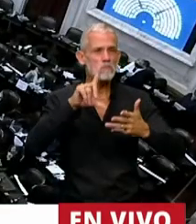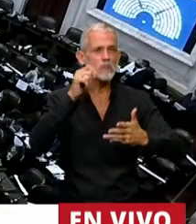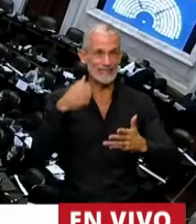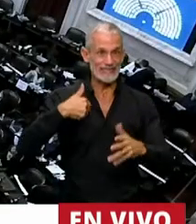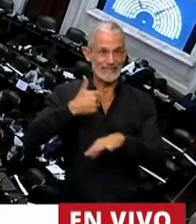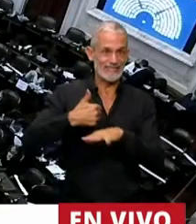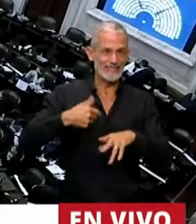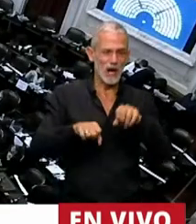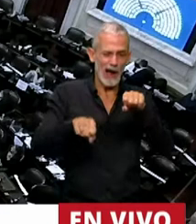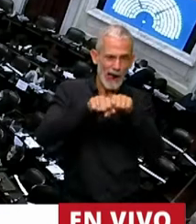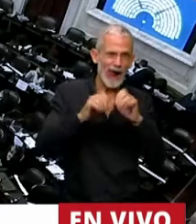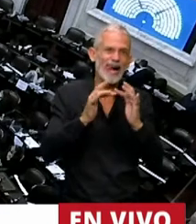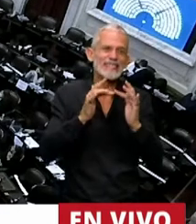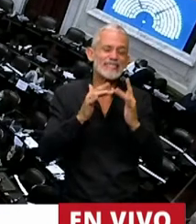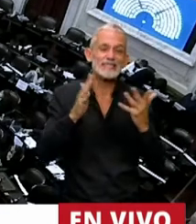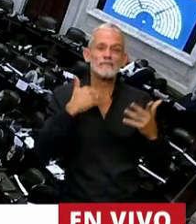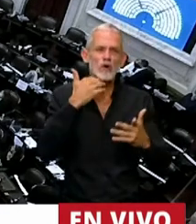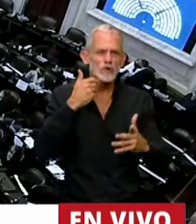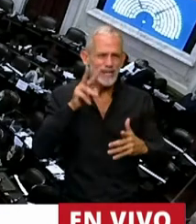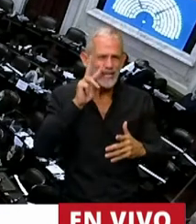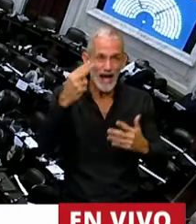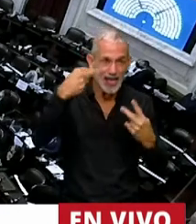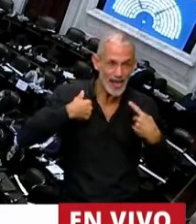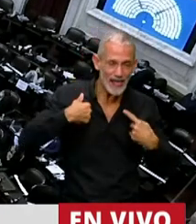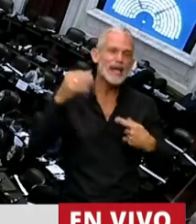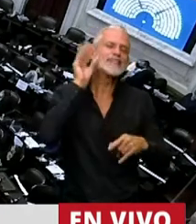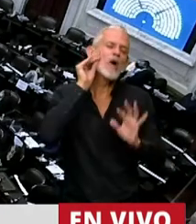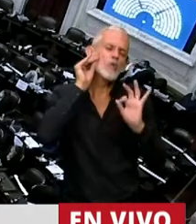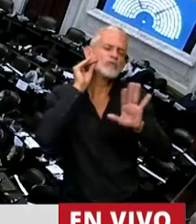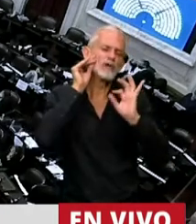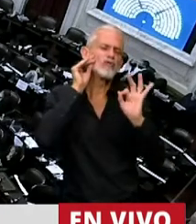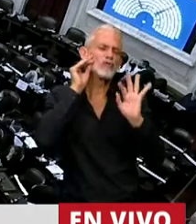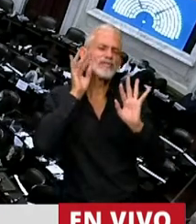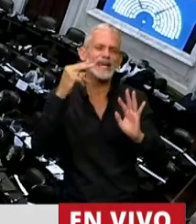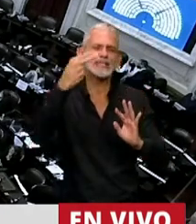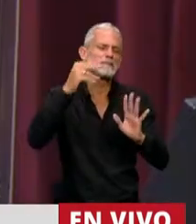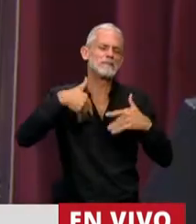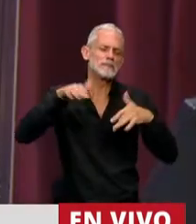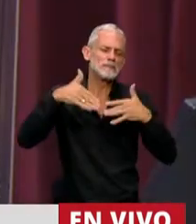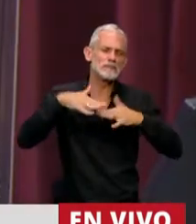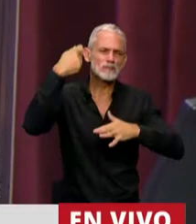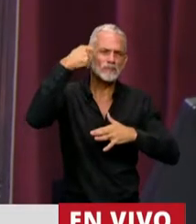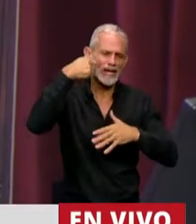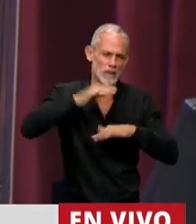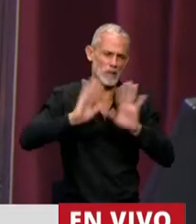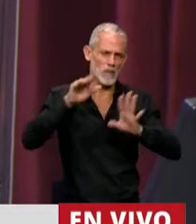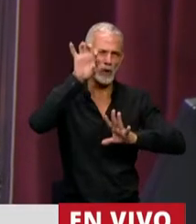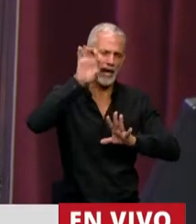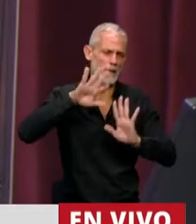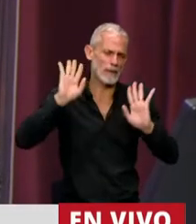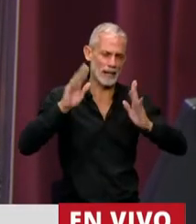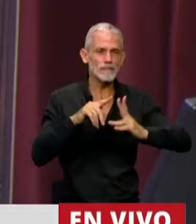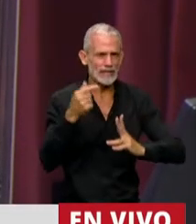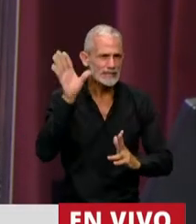Estoy por aquí, pero no sé si se me ve. Se la escucha, diputada, que es lo importante en este momento.